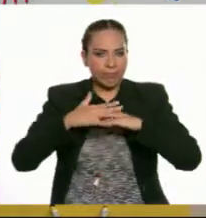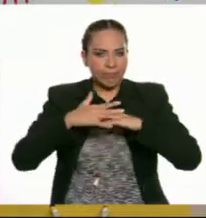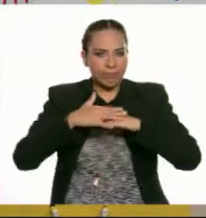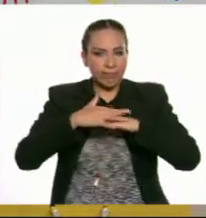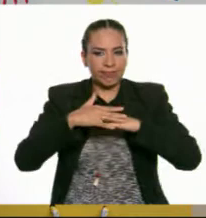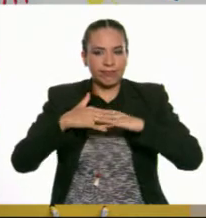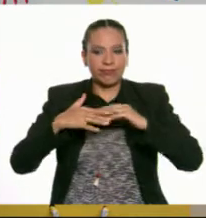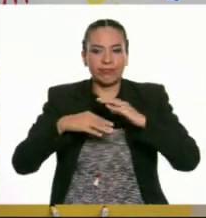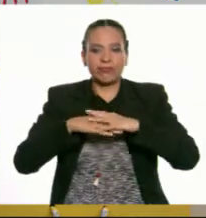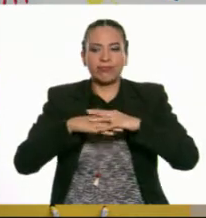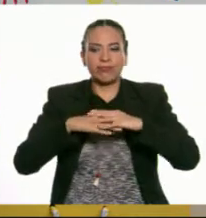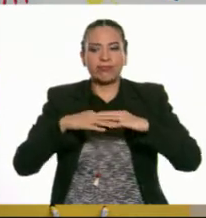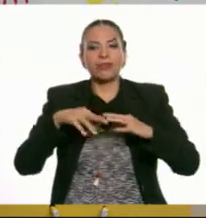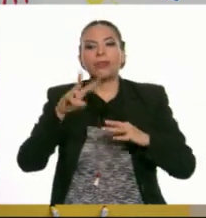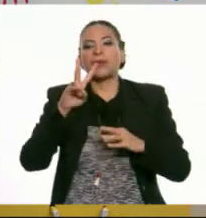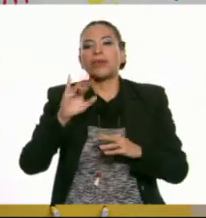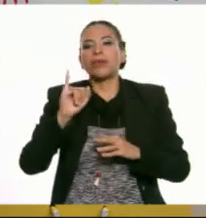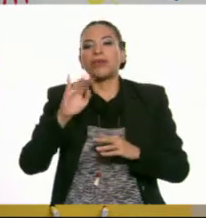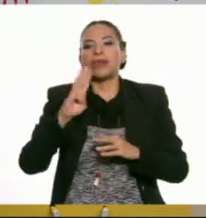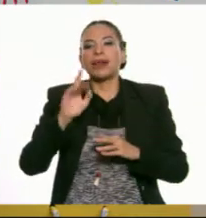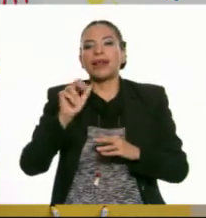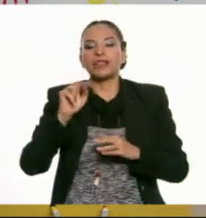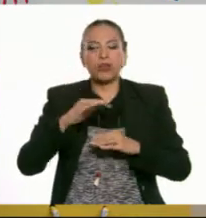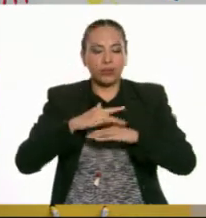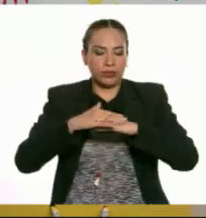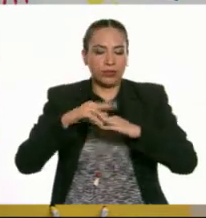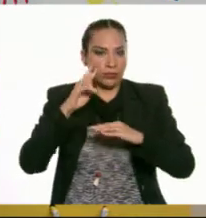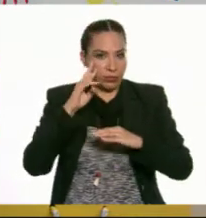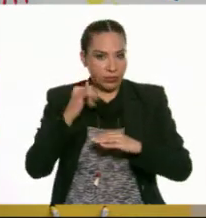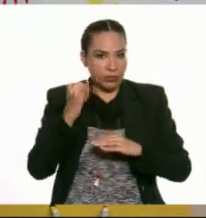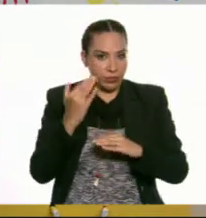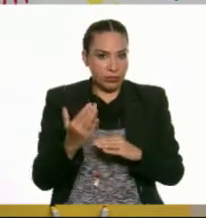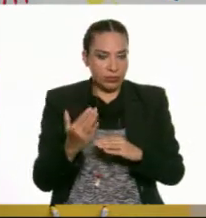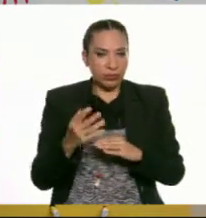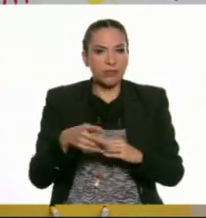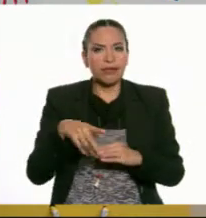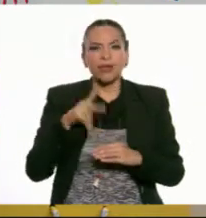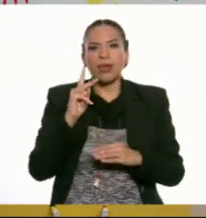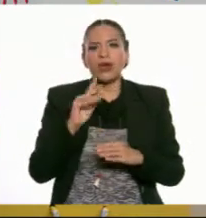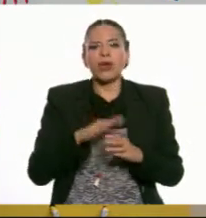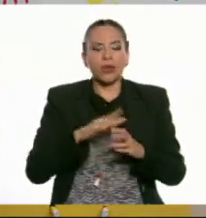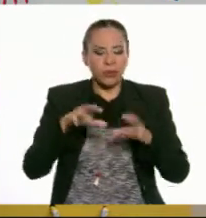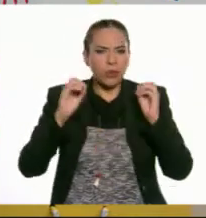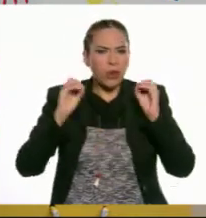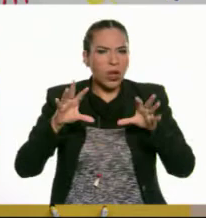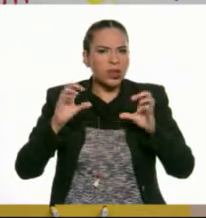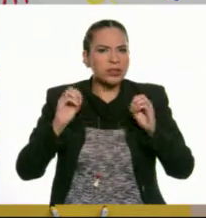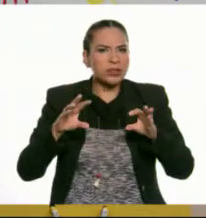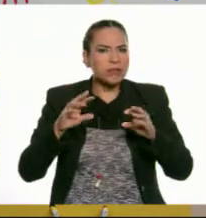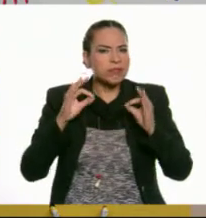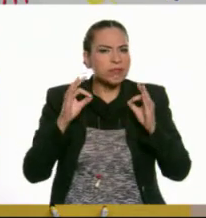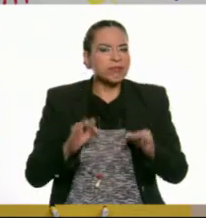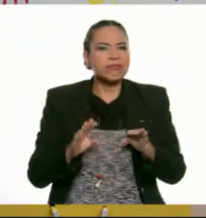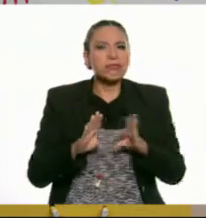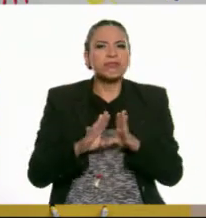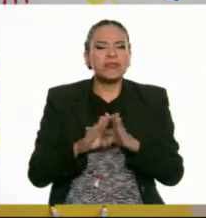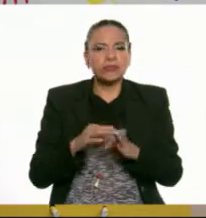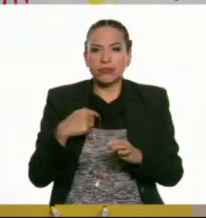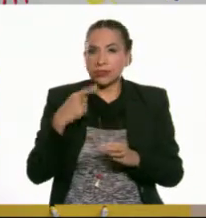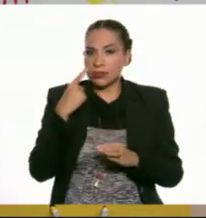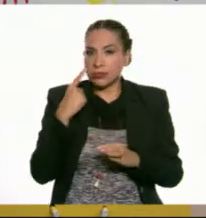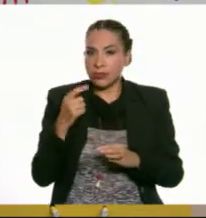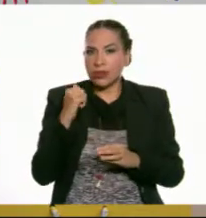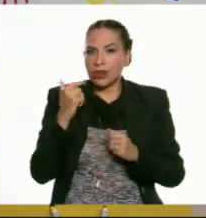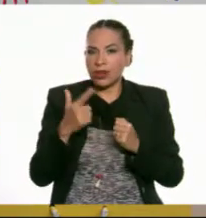podemos percatarnos de la vibración en una bocina? La vimos en imágenes, pero ¿y en una bocina real? ¡Ah! Bueno, yo he visto